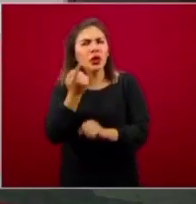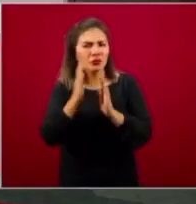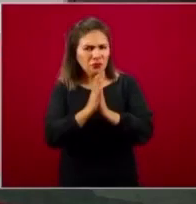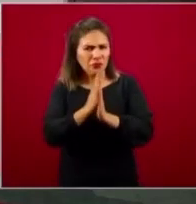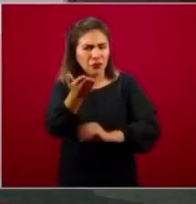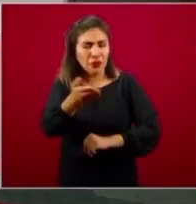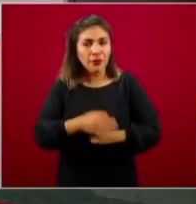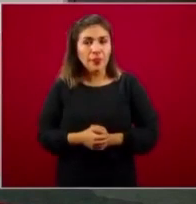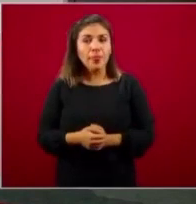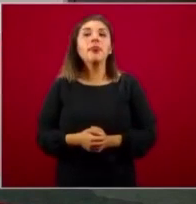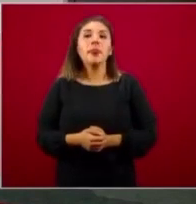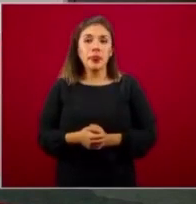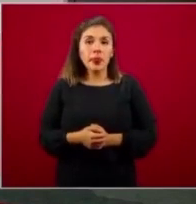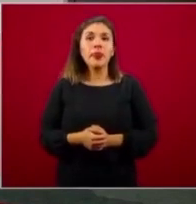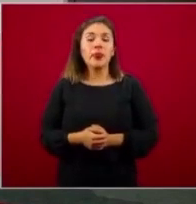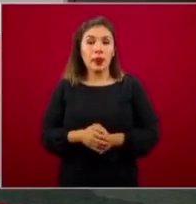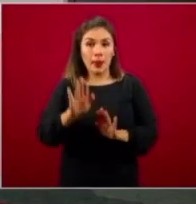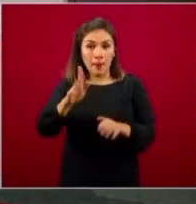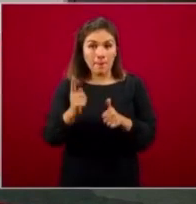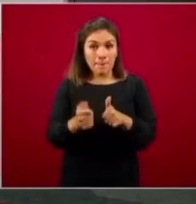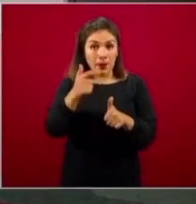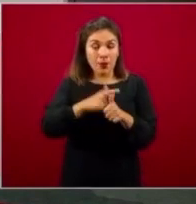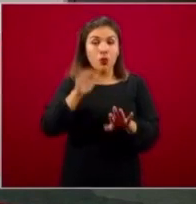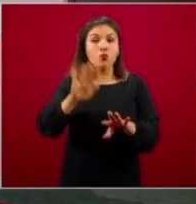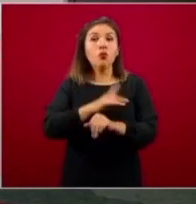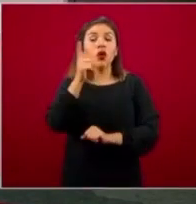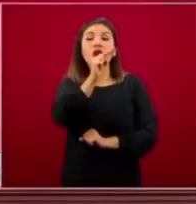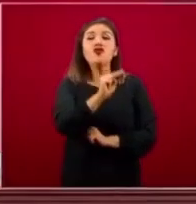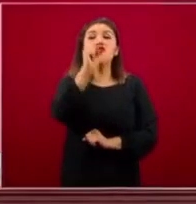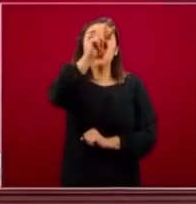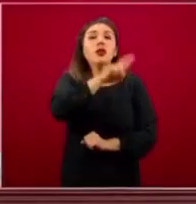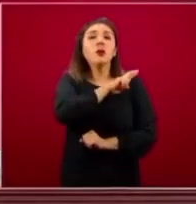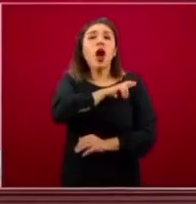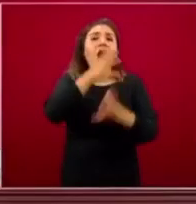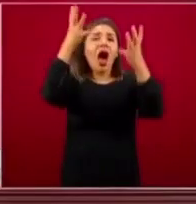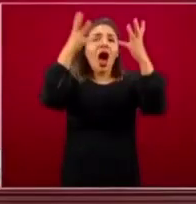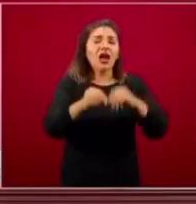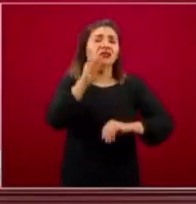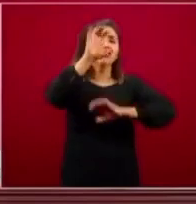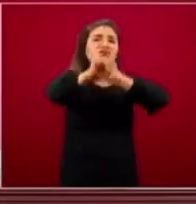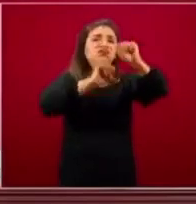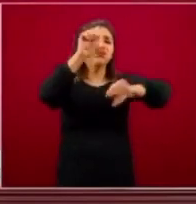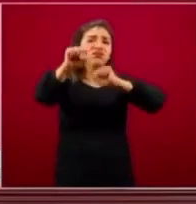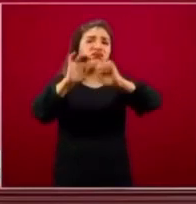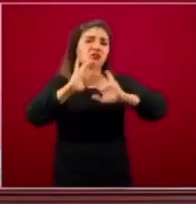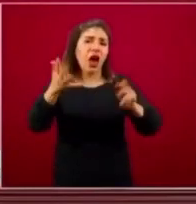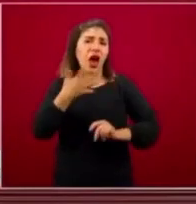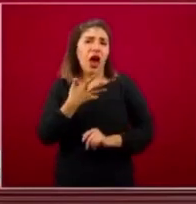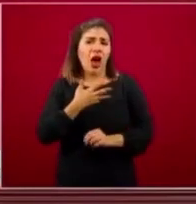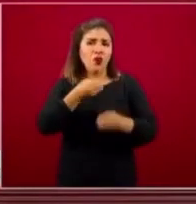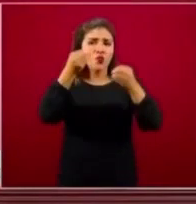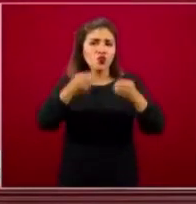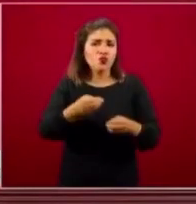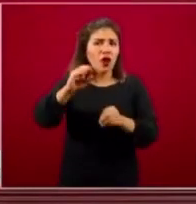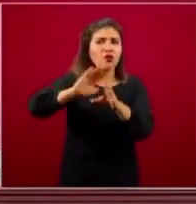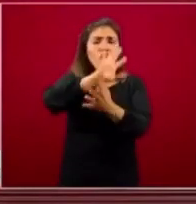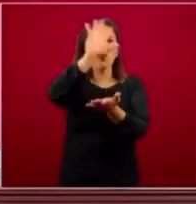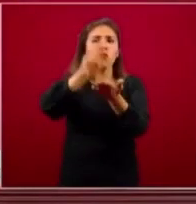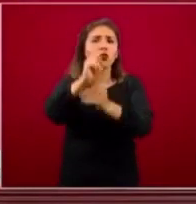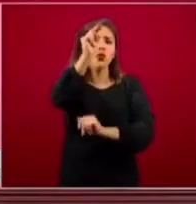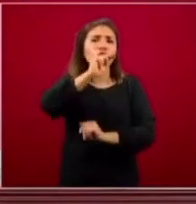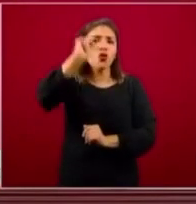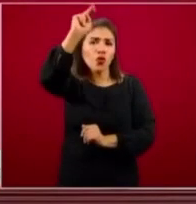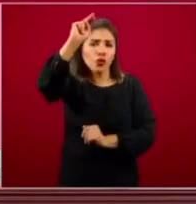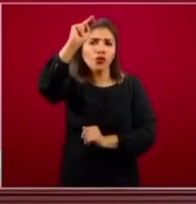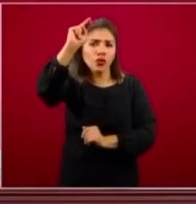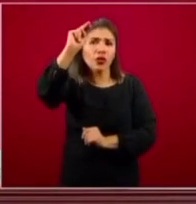La primera razón es porque la cobertura privada en la zona norte es más grande, o sea, de entrada, digamos, está más cubierta la zona norte